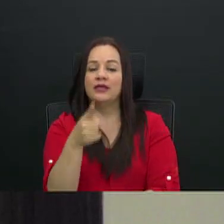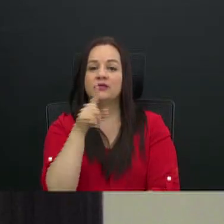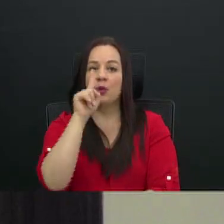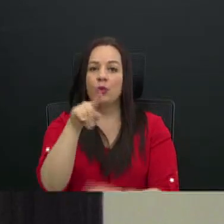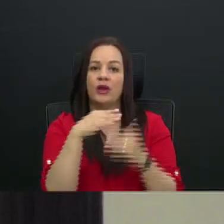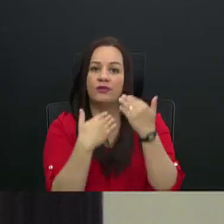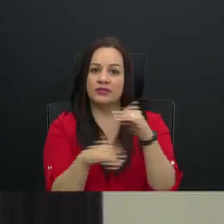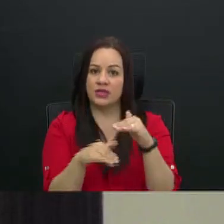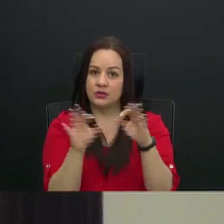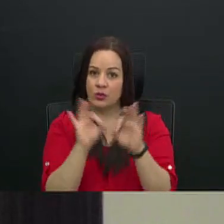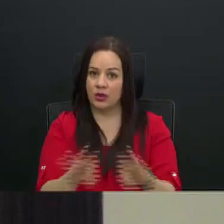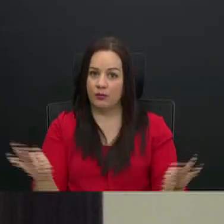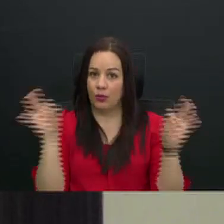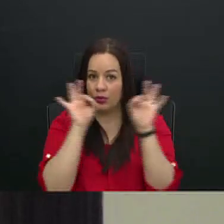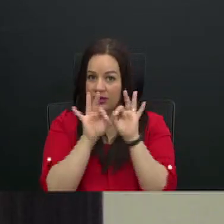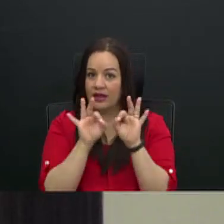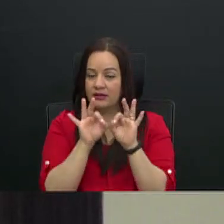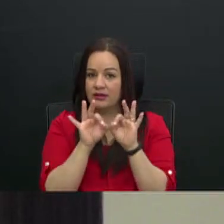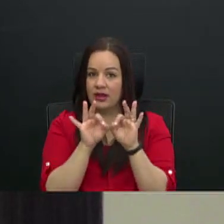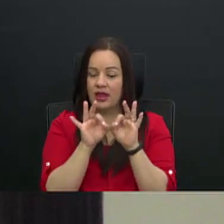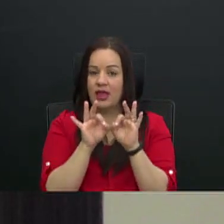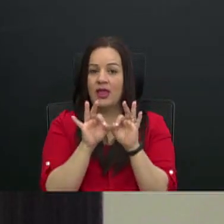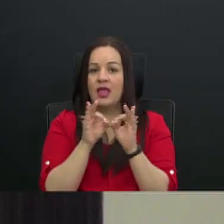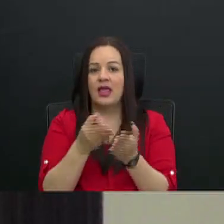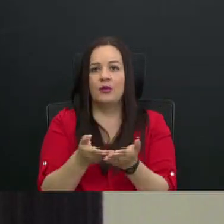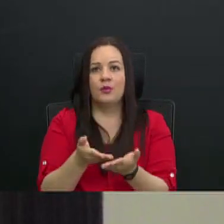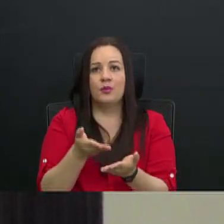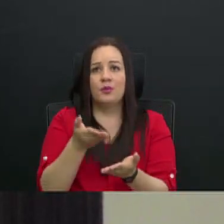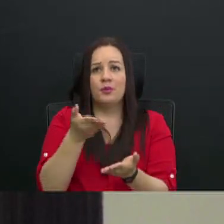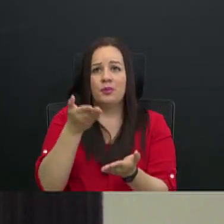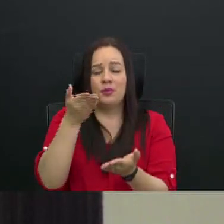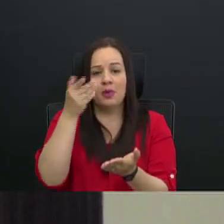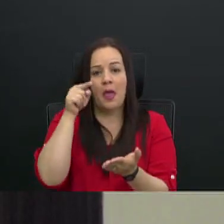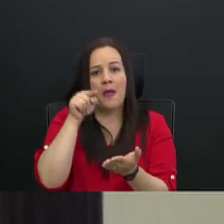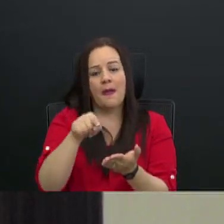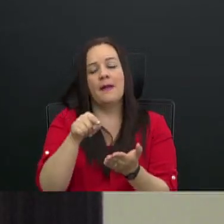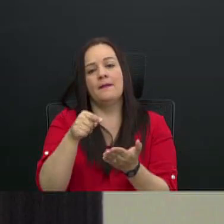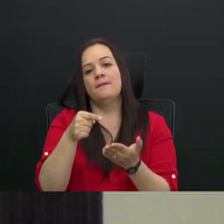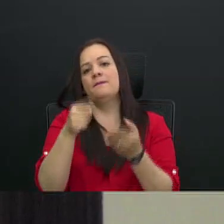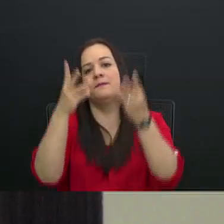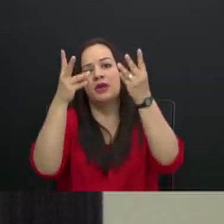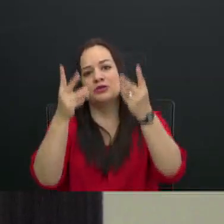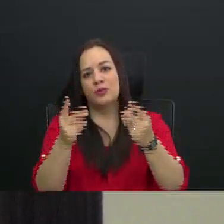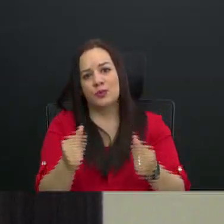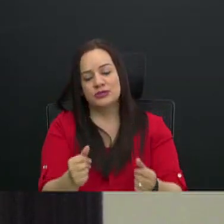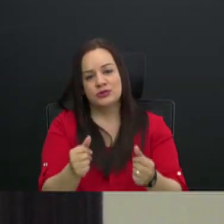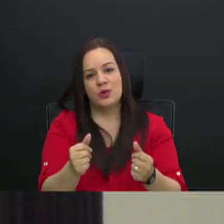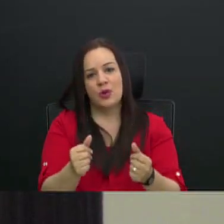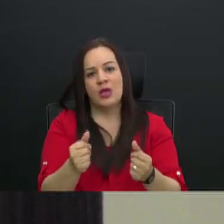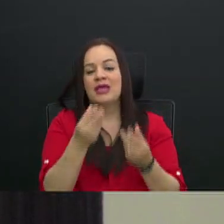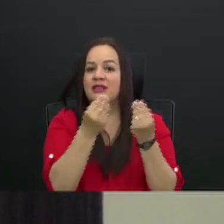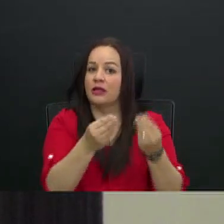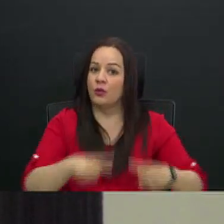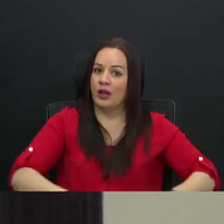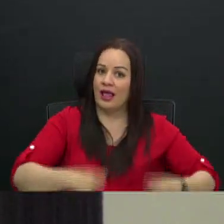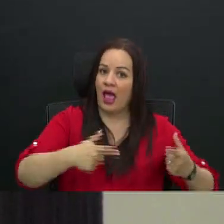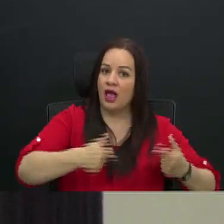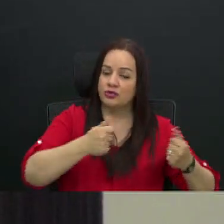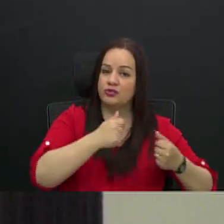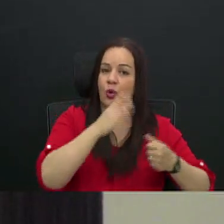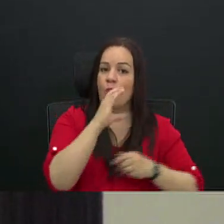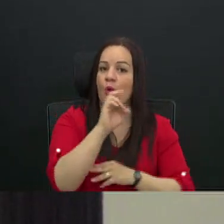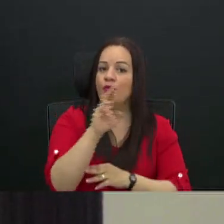restricción importante en el crecimiento del presupuesto, tanto del gasto corriente como el gasto